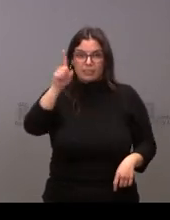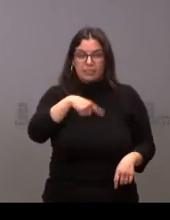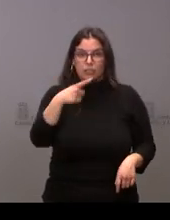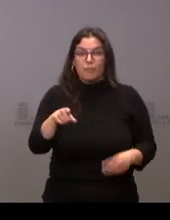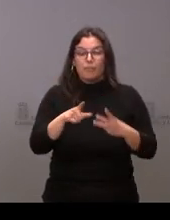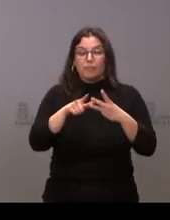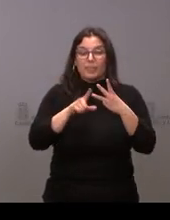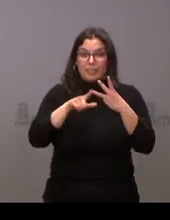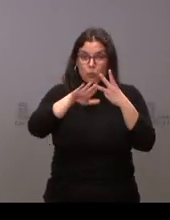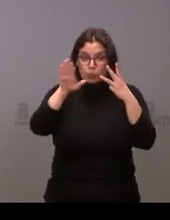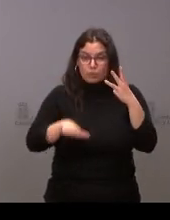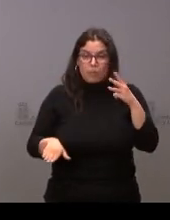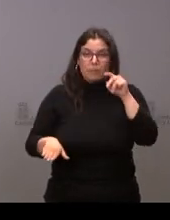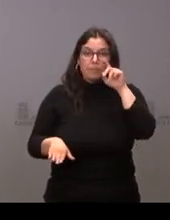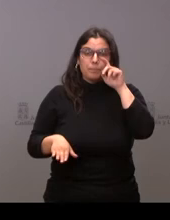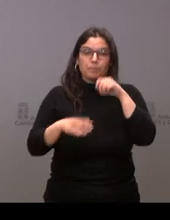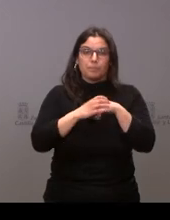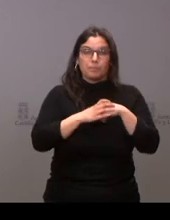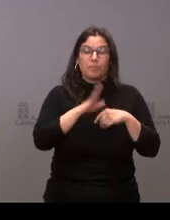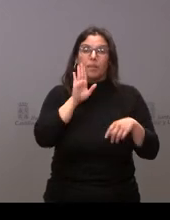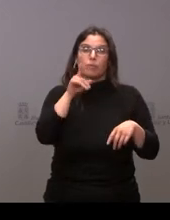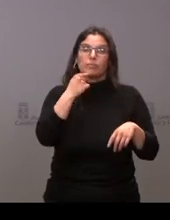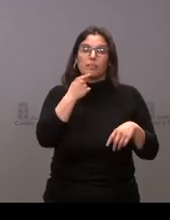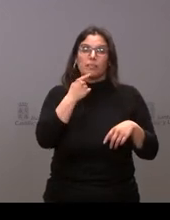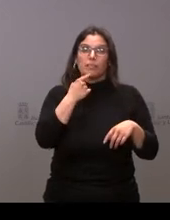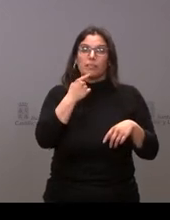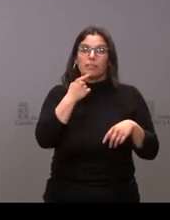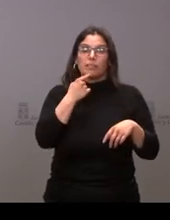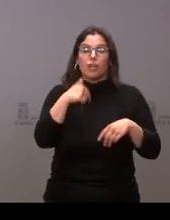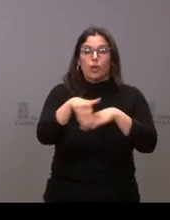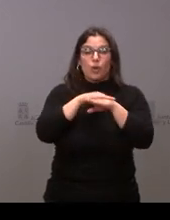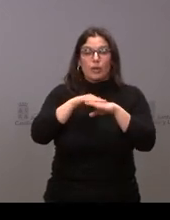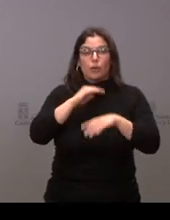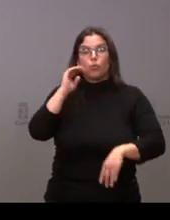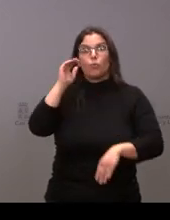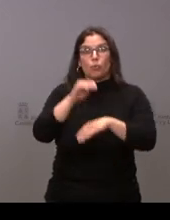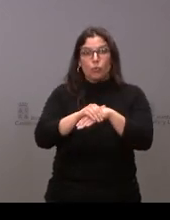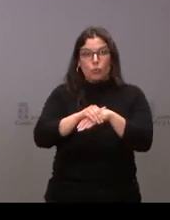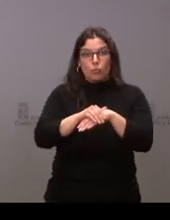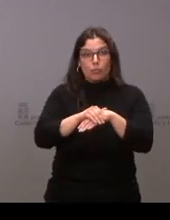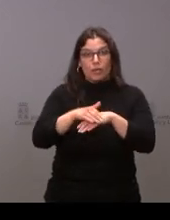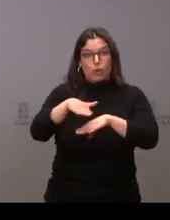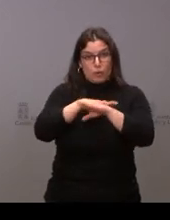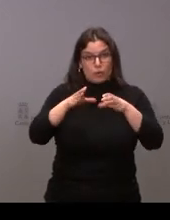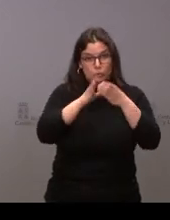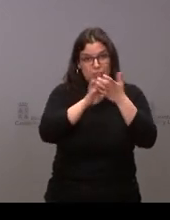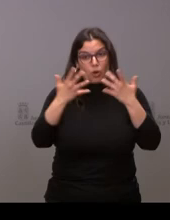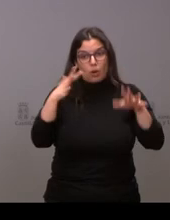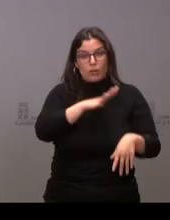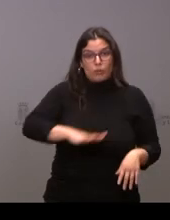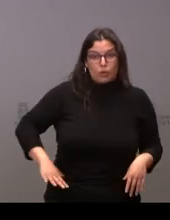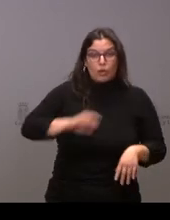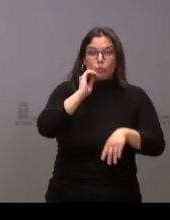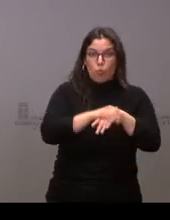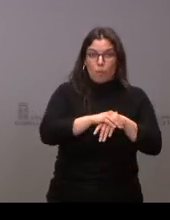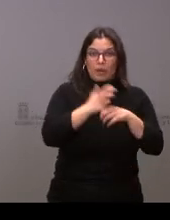terminar ha dicho antes en su intervención que el gobierno está cumpliendo el gobierno de la Junta a pesar de estar en funciones pero sí